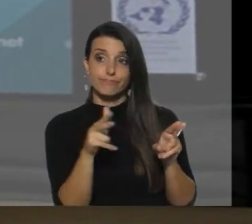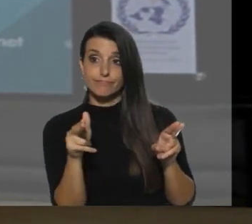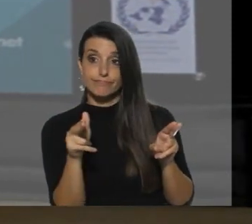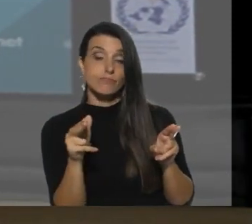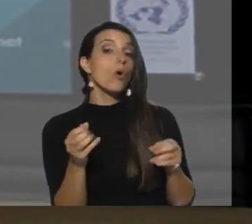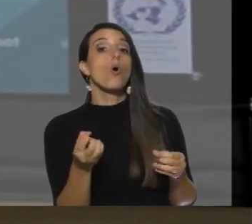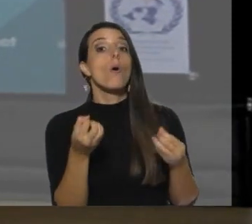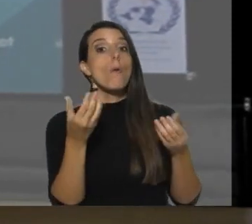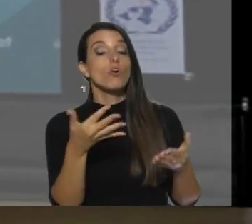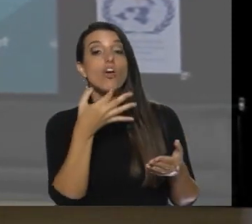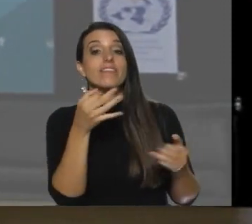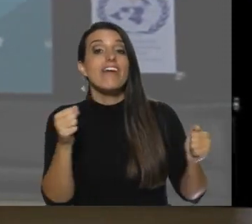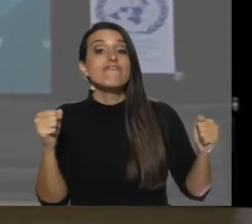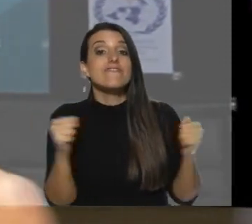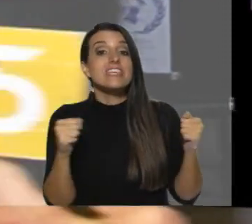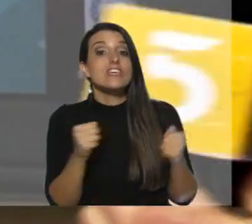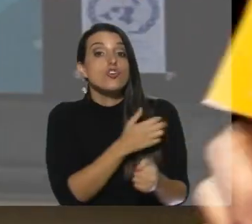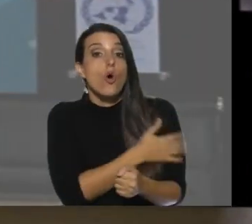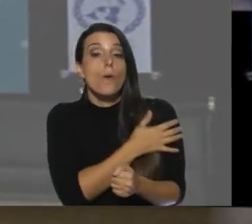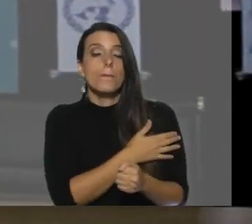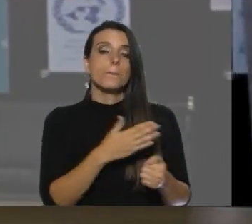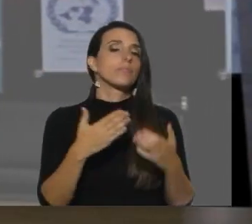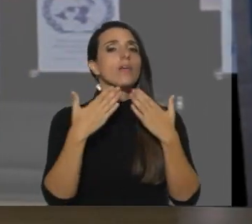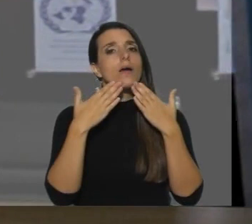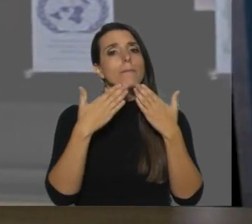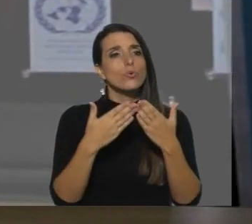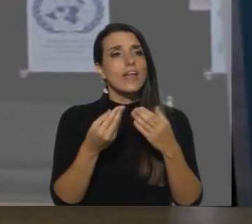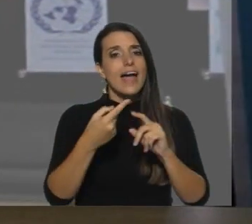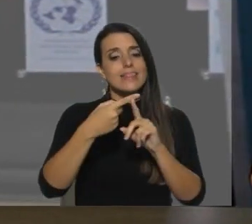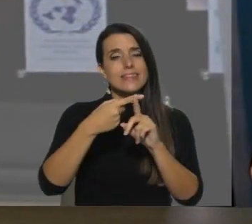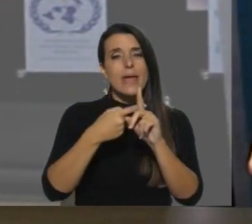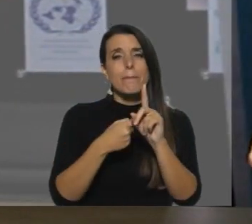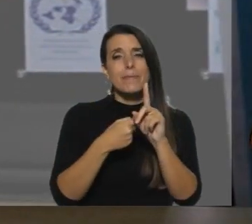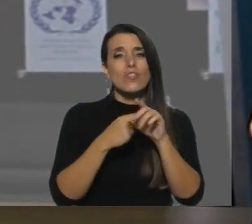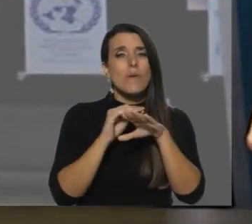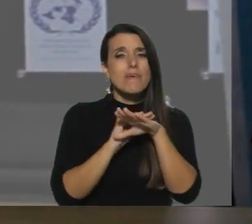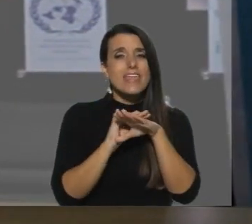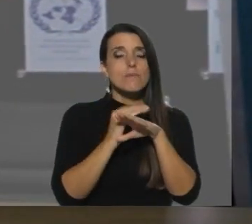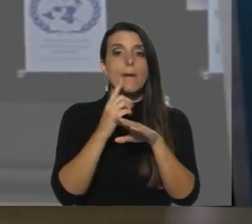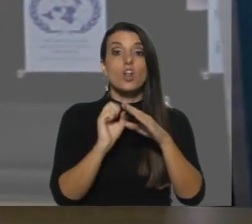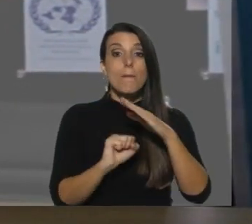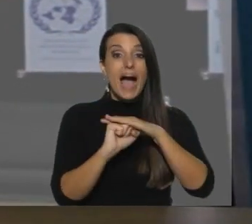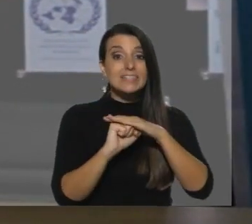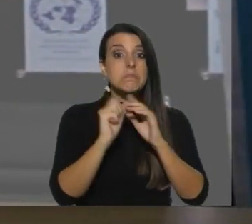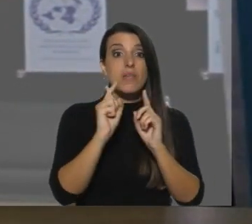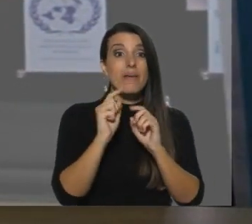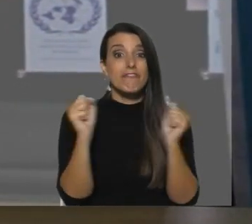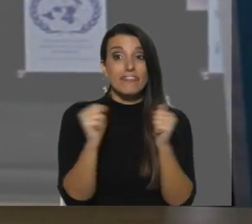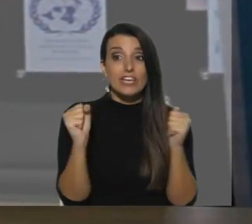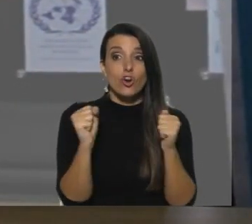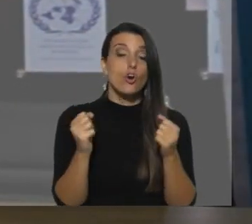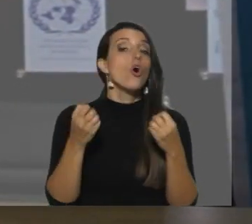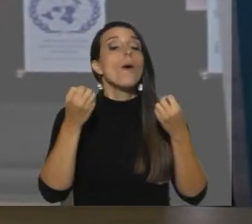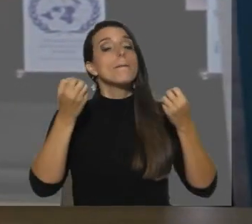eso que la catalogamos como una ola de frío. Estamos hablando de temperaturas muy bajas pero también las máximas son bajas. ¿Por qué es